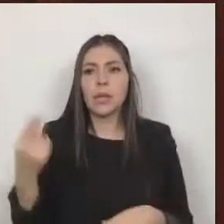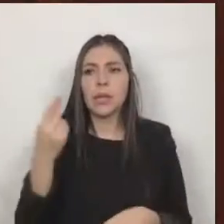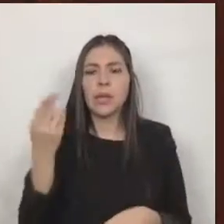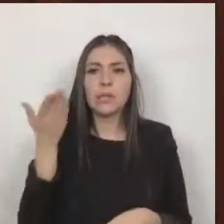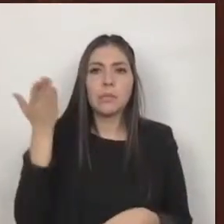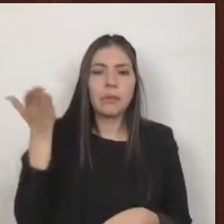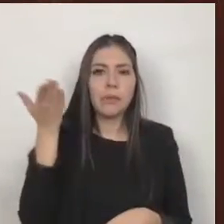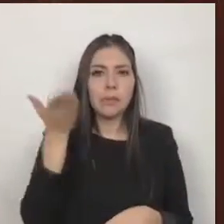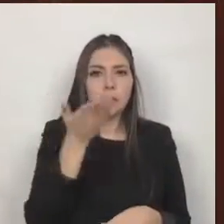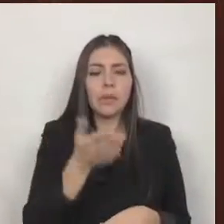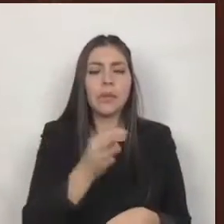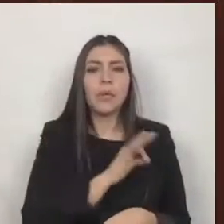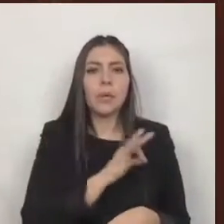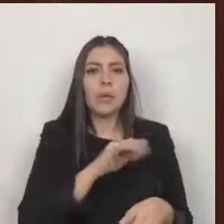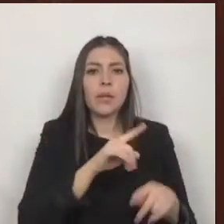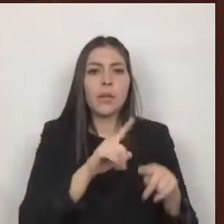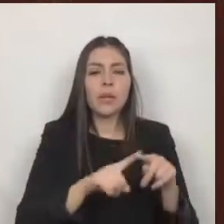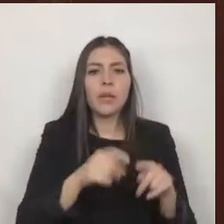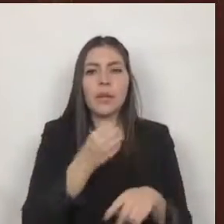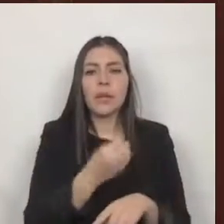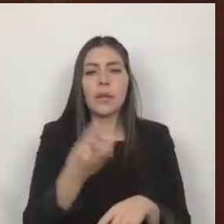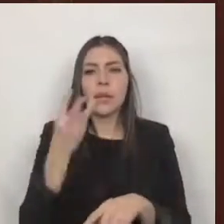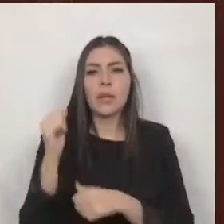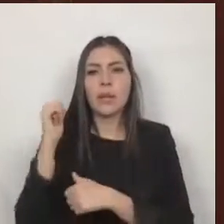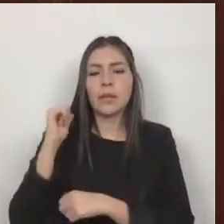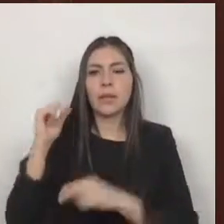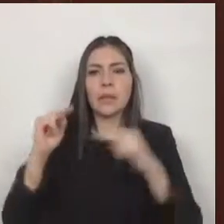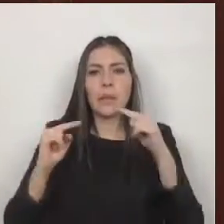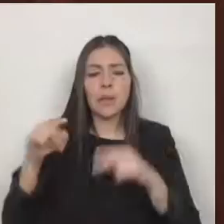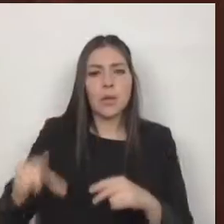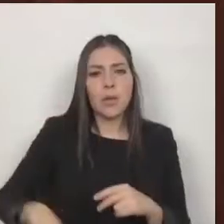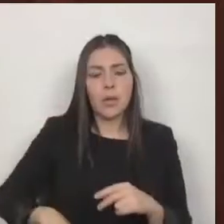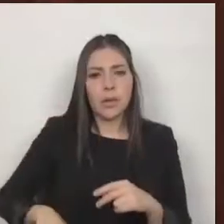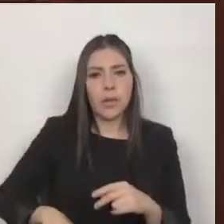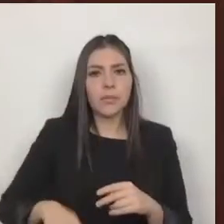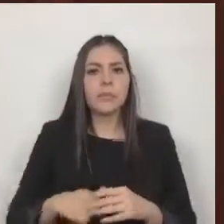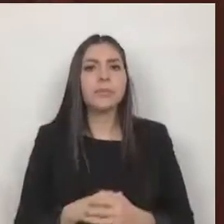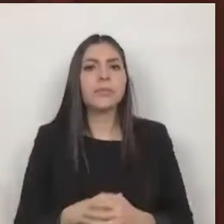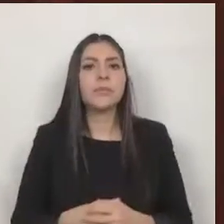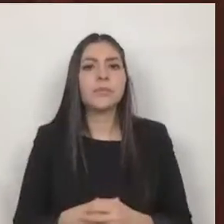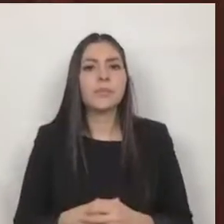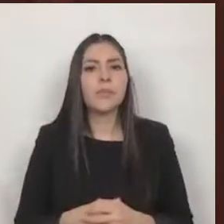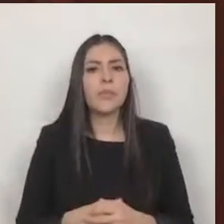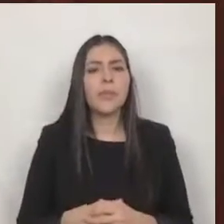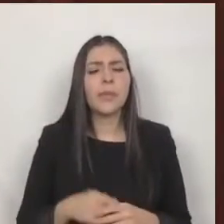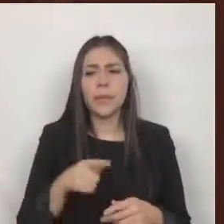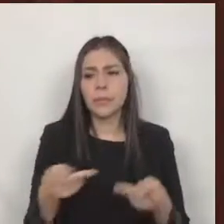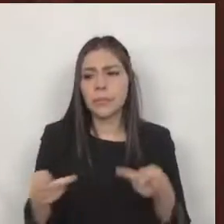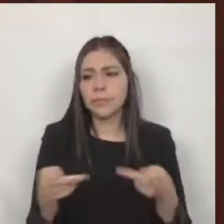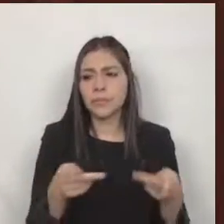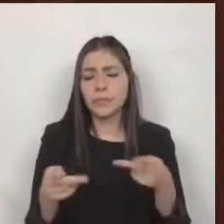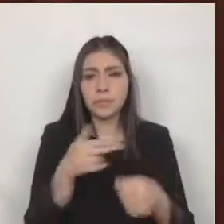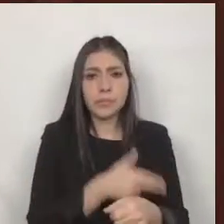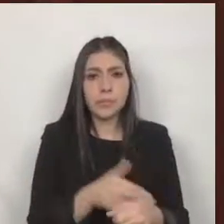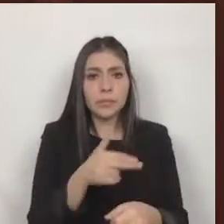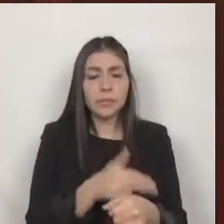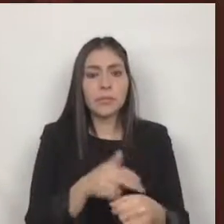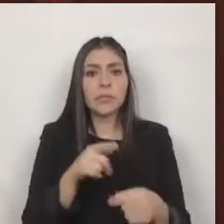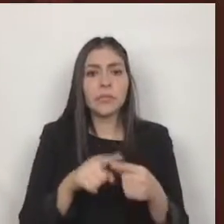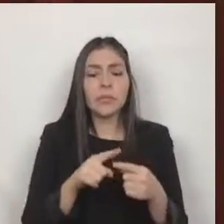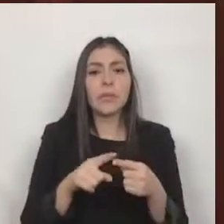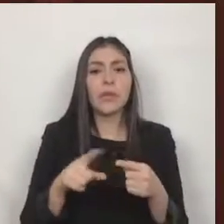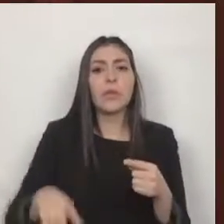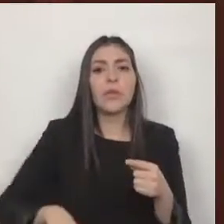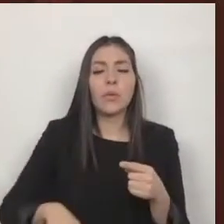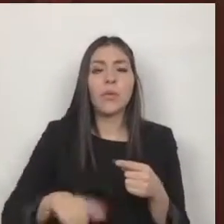en los tres ámbitos de gobierno el proceso de planeación en la administración pública federal estatal